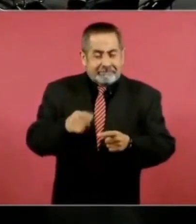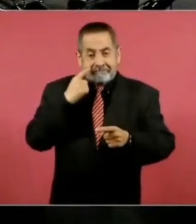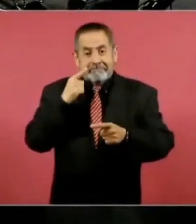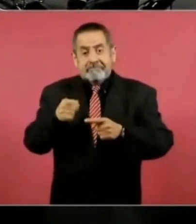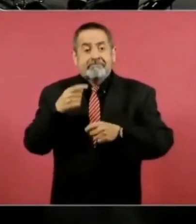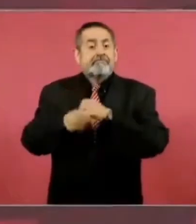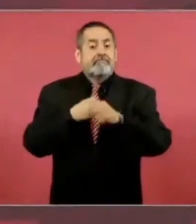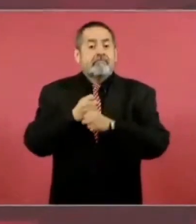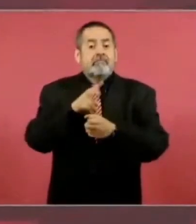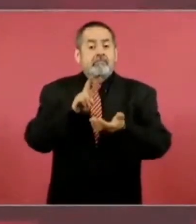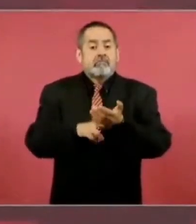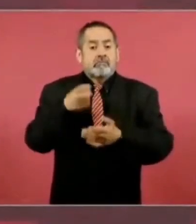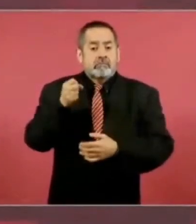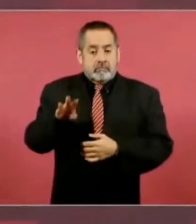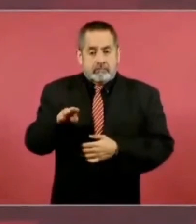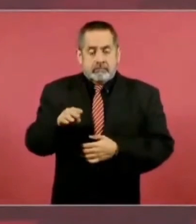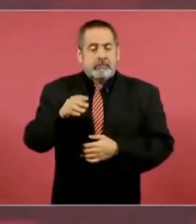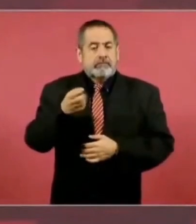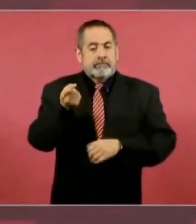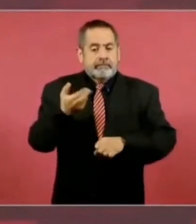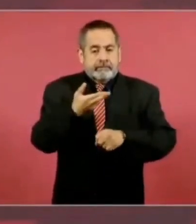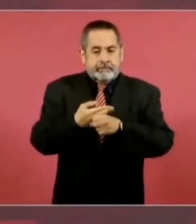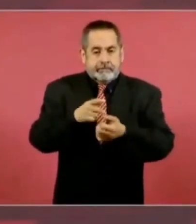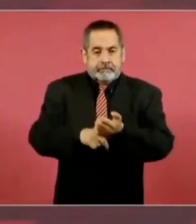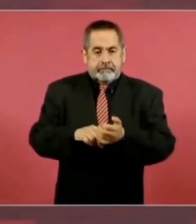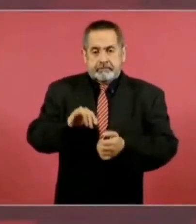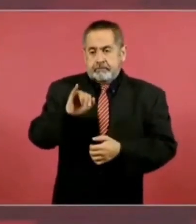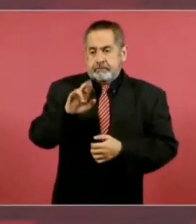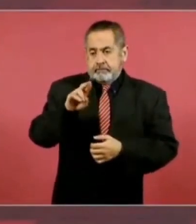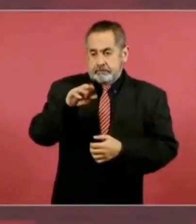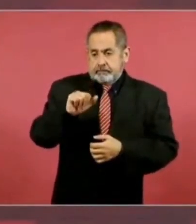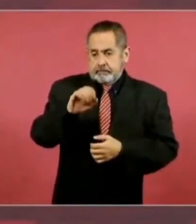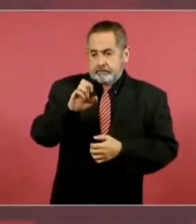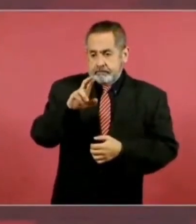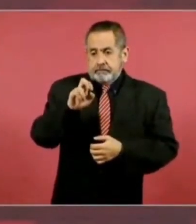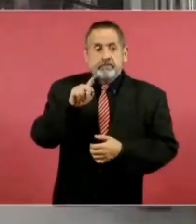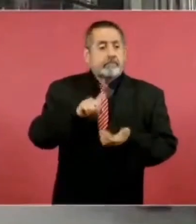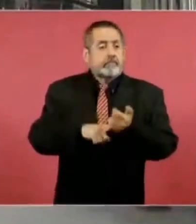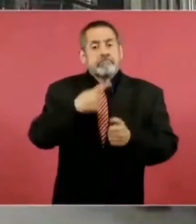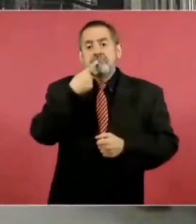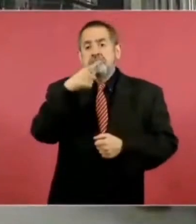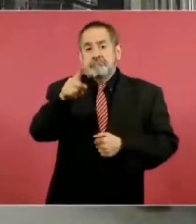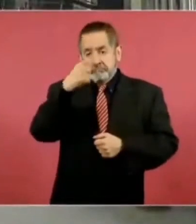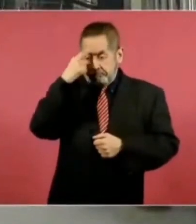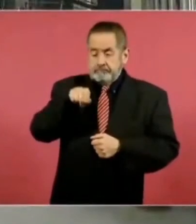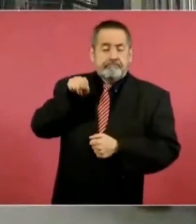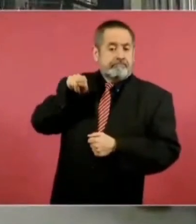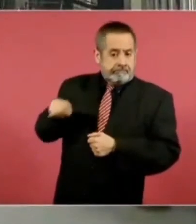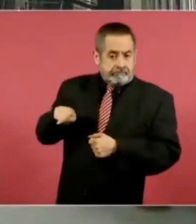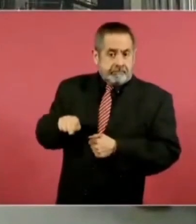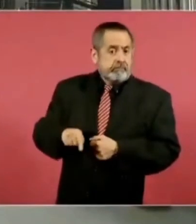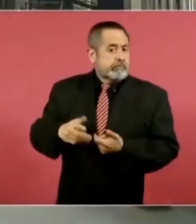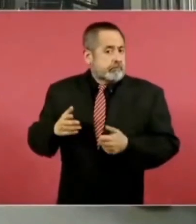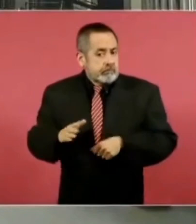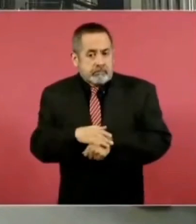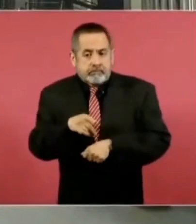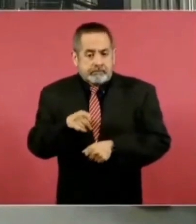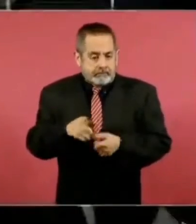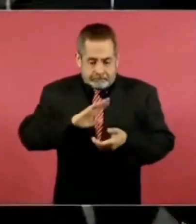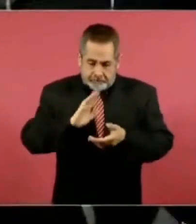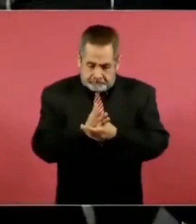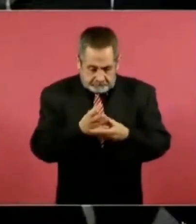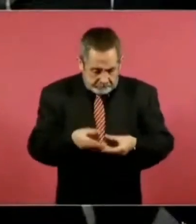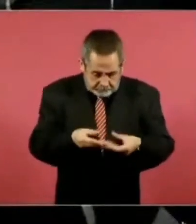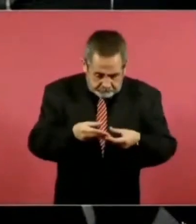la exsecretaria Irma Heréndida Sandoval instruyó a presentar una denuncia penal por la desaparición del expediente